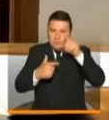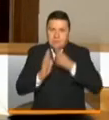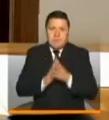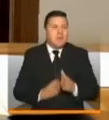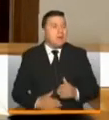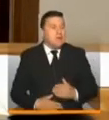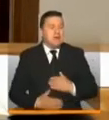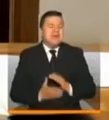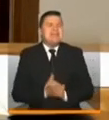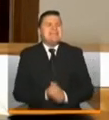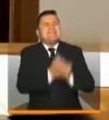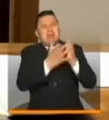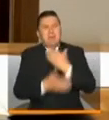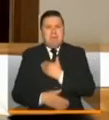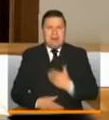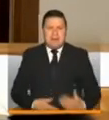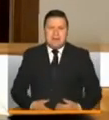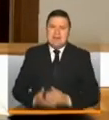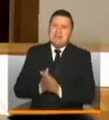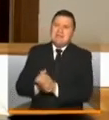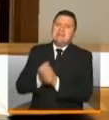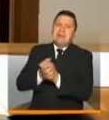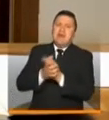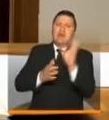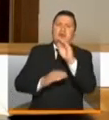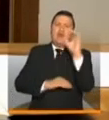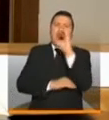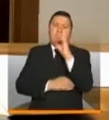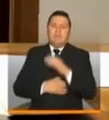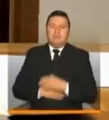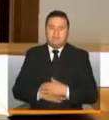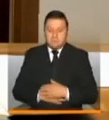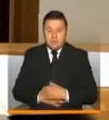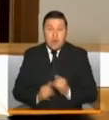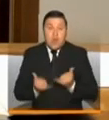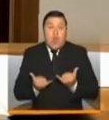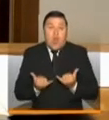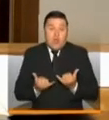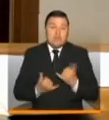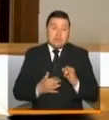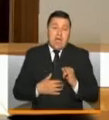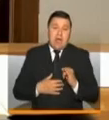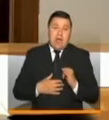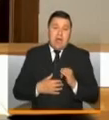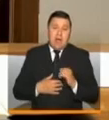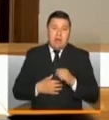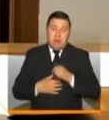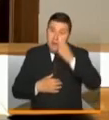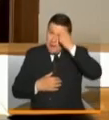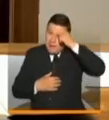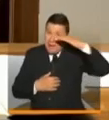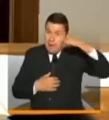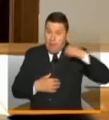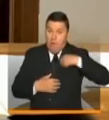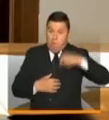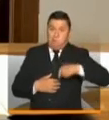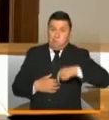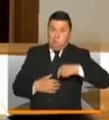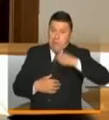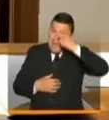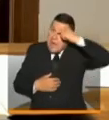Presidente, un saludo para usted, un saludo para todos los colombianos. Hoy estuvimos en la ciudad de Cartagena, estamos, donde